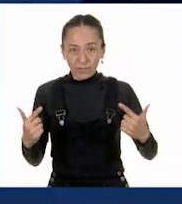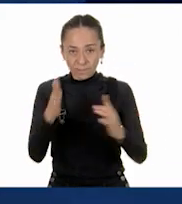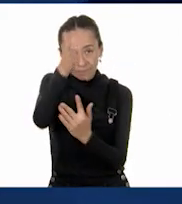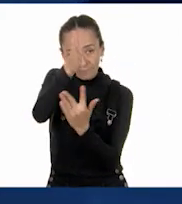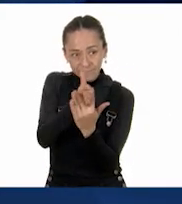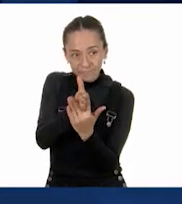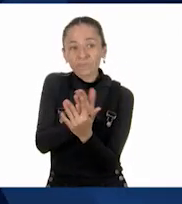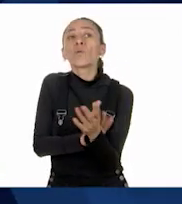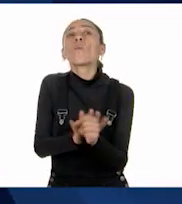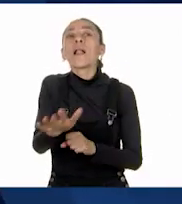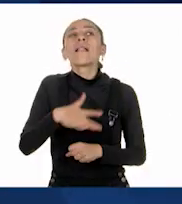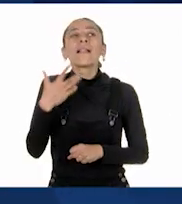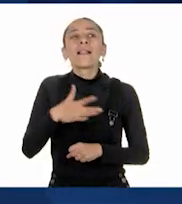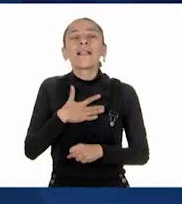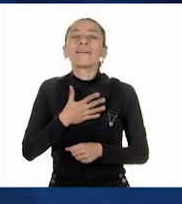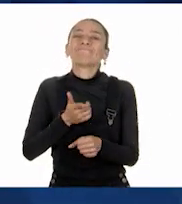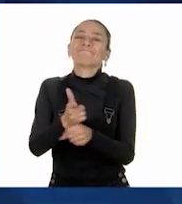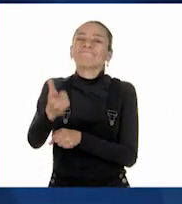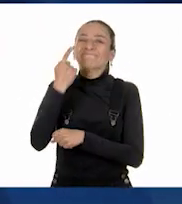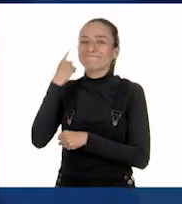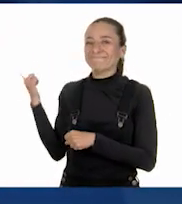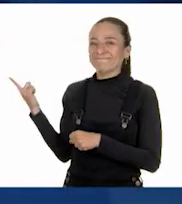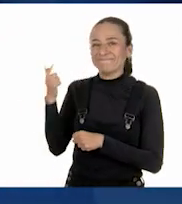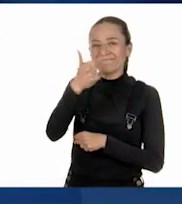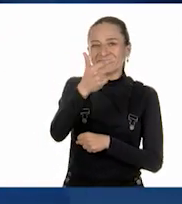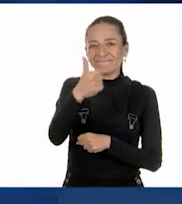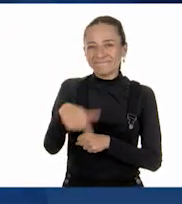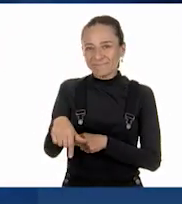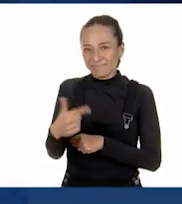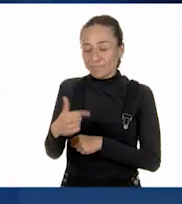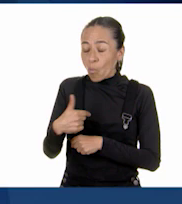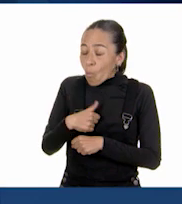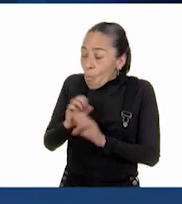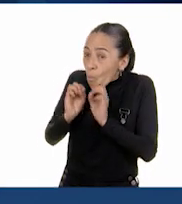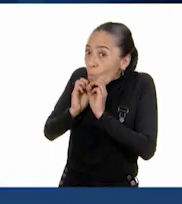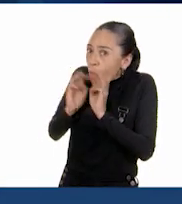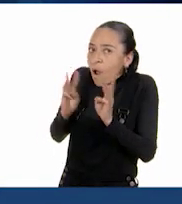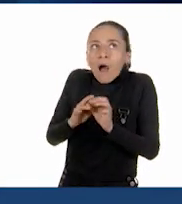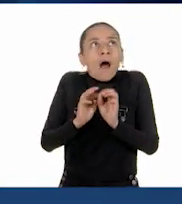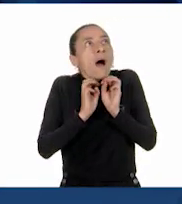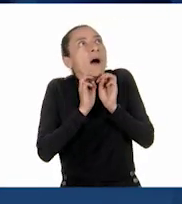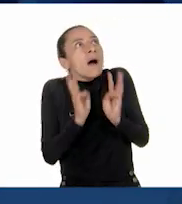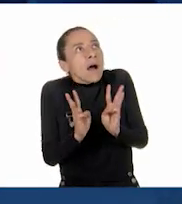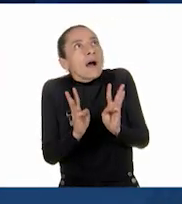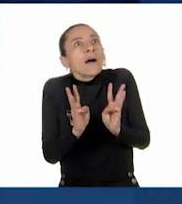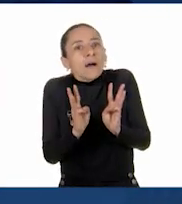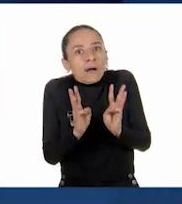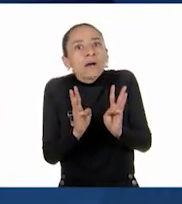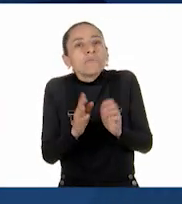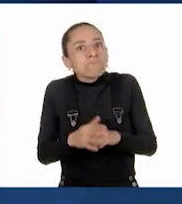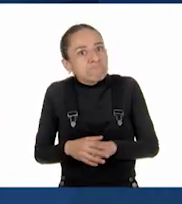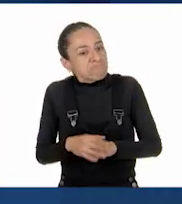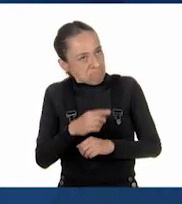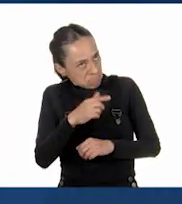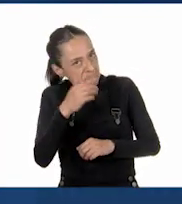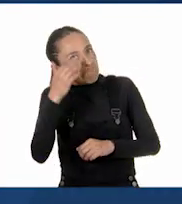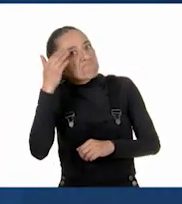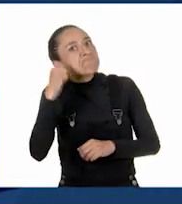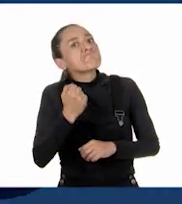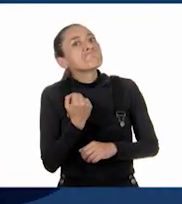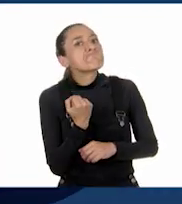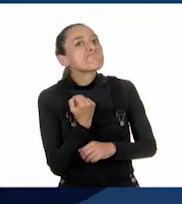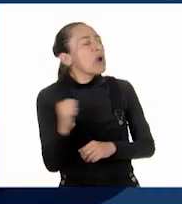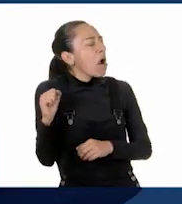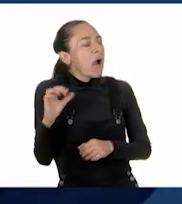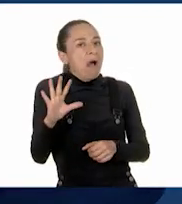siete doceavos. ¡Oh! ¡Guau, maestra! Usted sí se la sabe de todas,